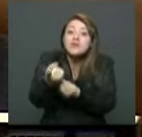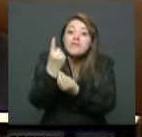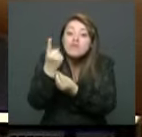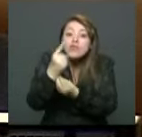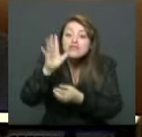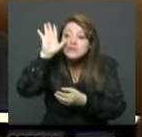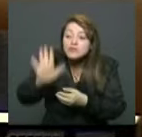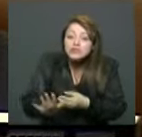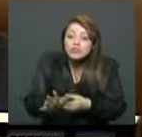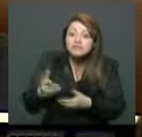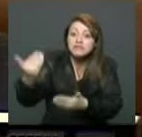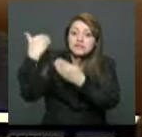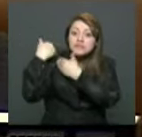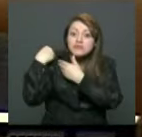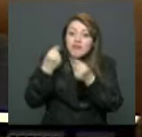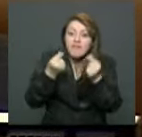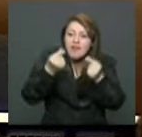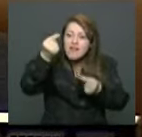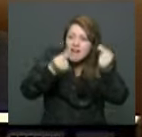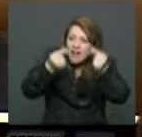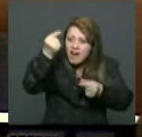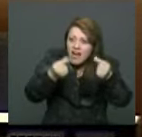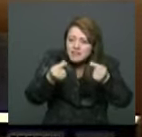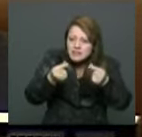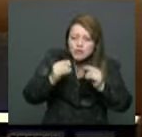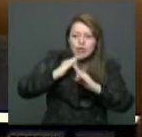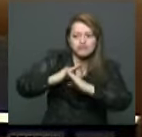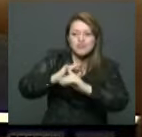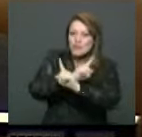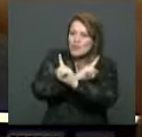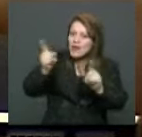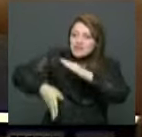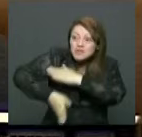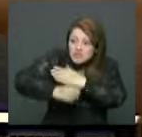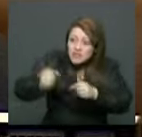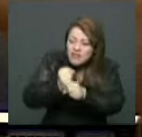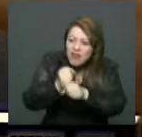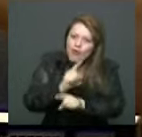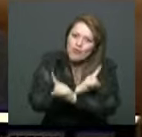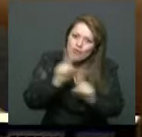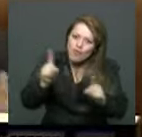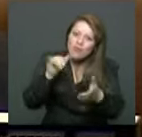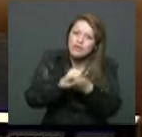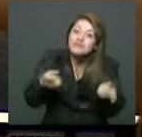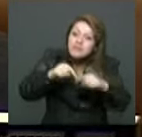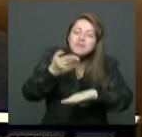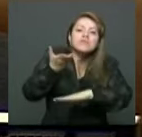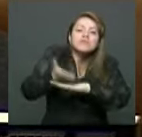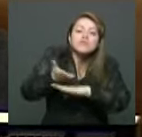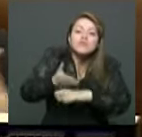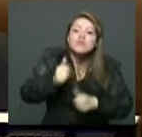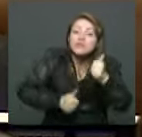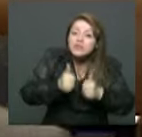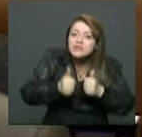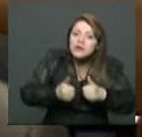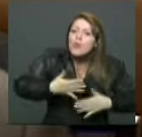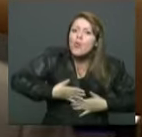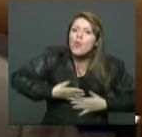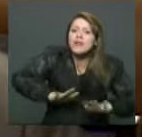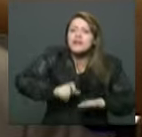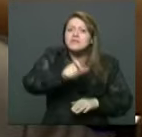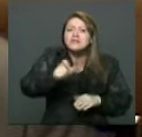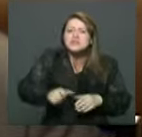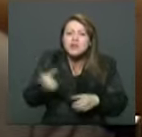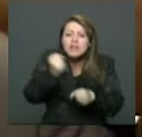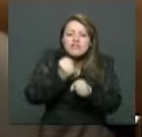de gasto tenía que perder su investidura, donde además de eso planteábamos que cualquier funcionario público que